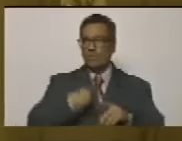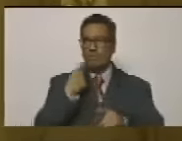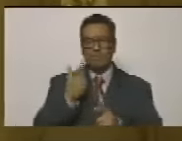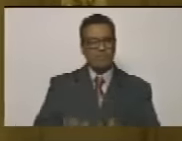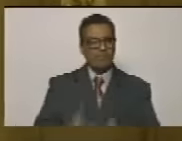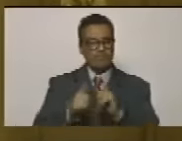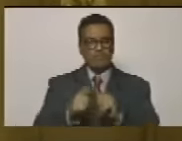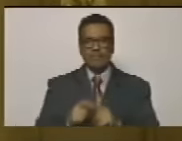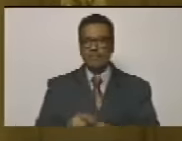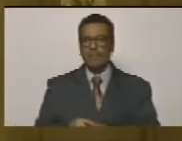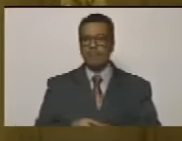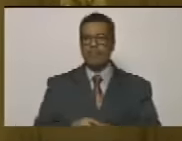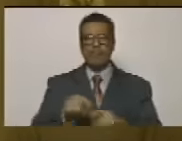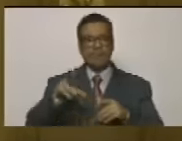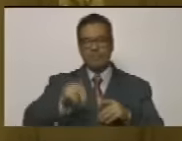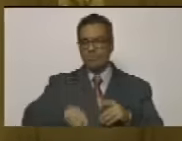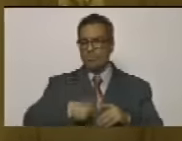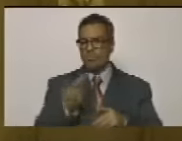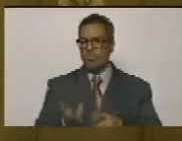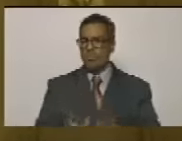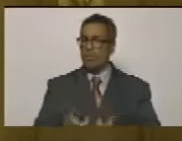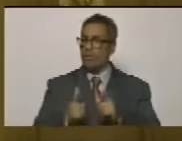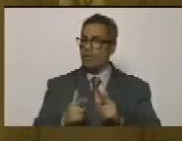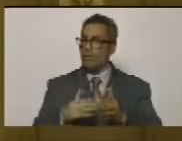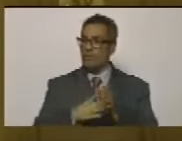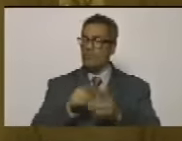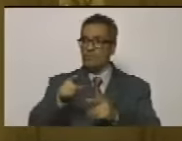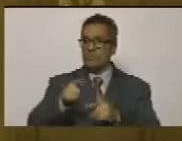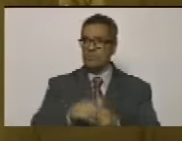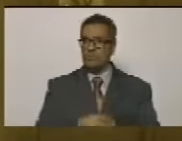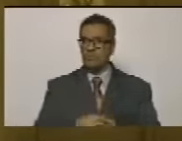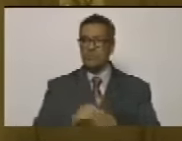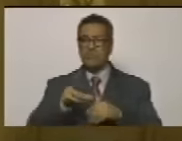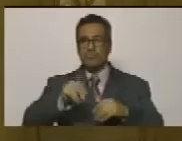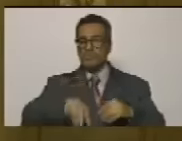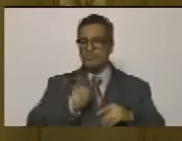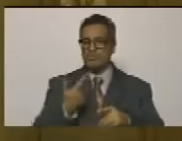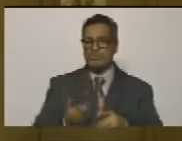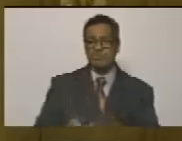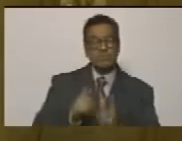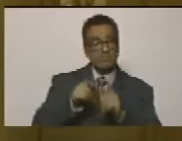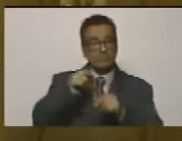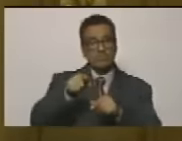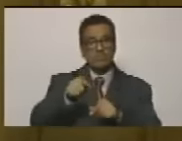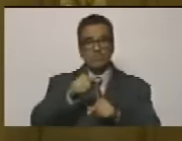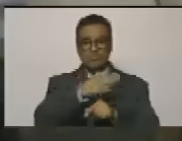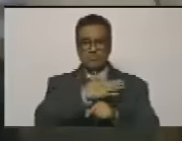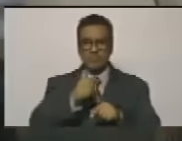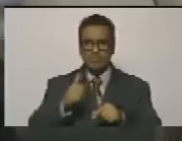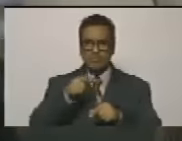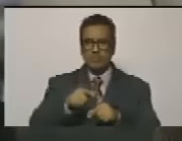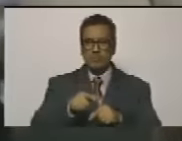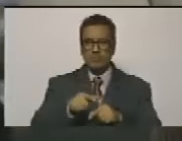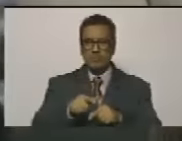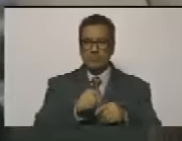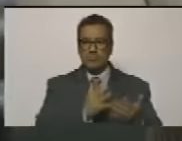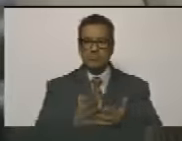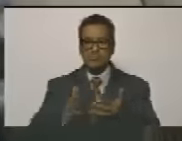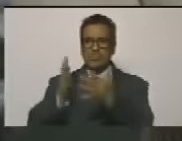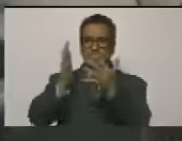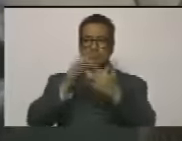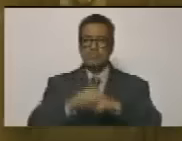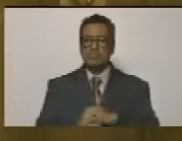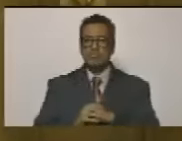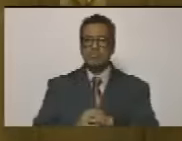permitirlo, no podemos permitir esta infamia, no podemos permitir que quienes están al servicio